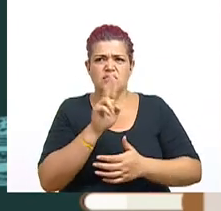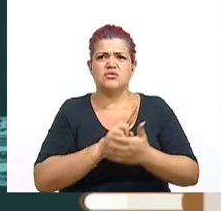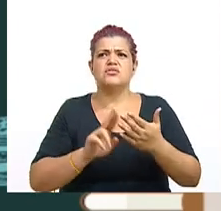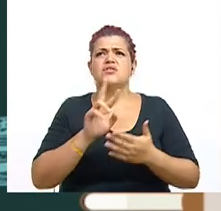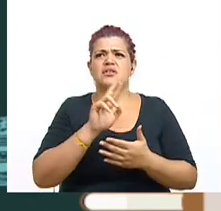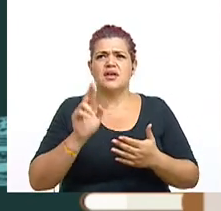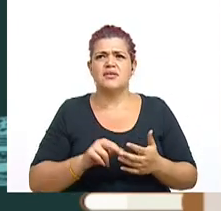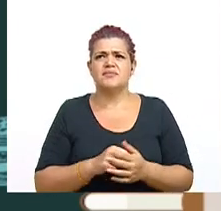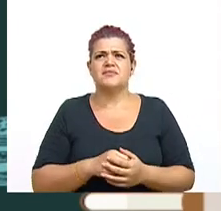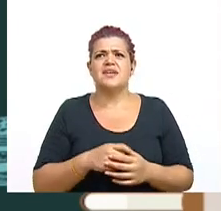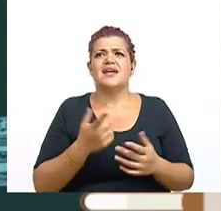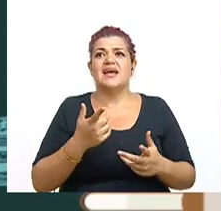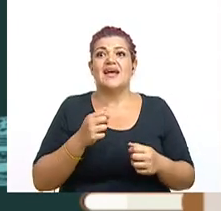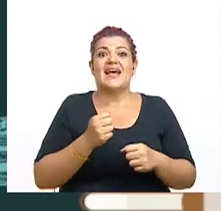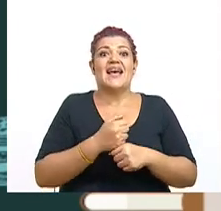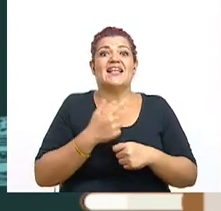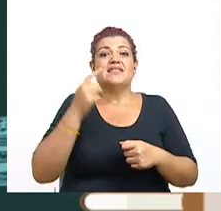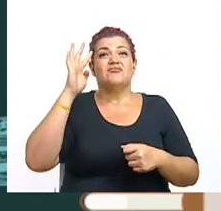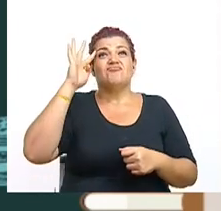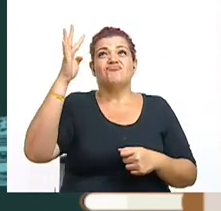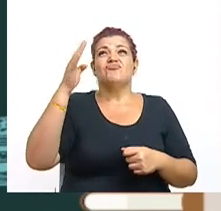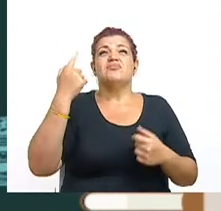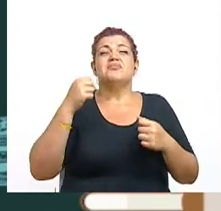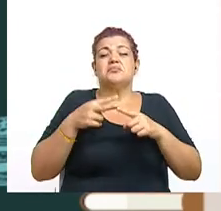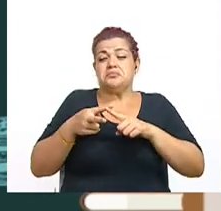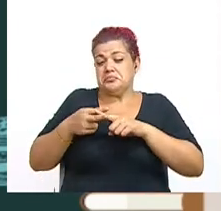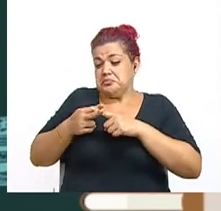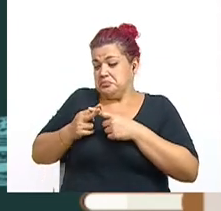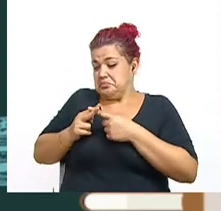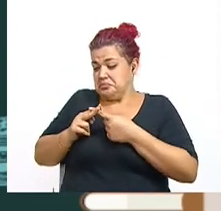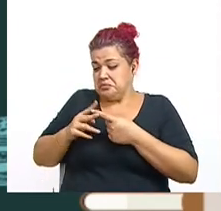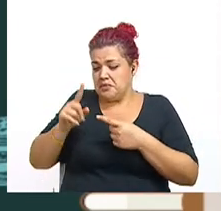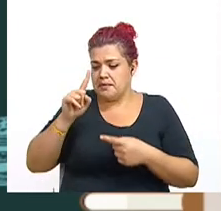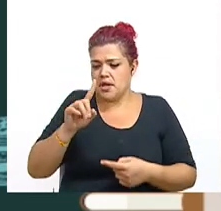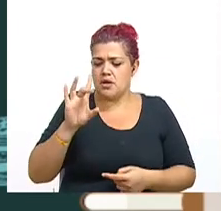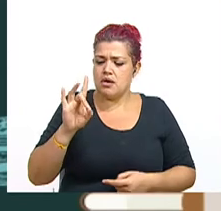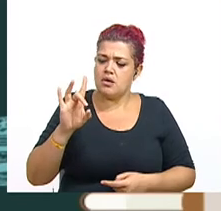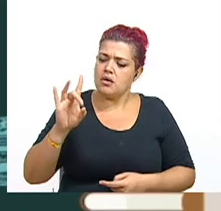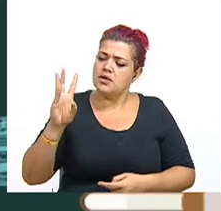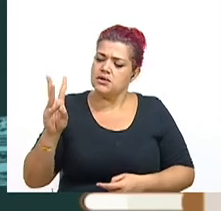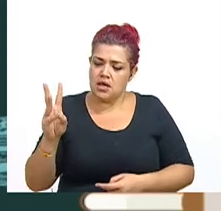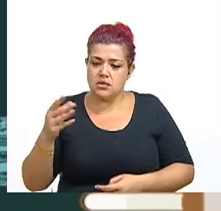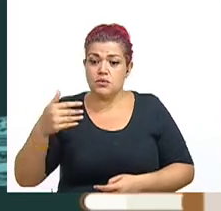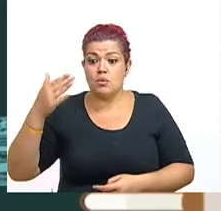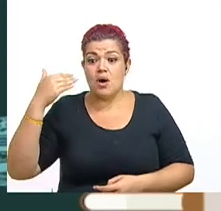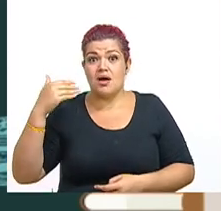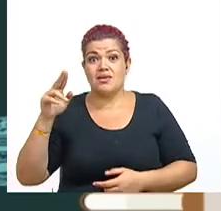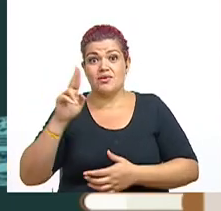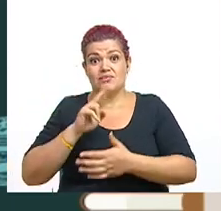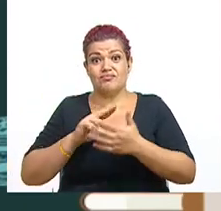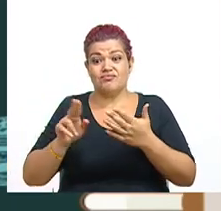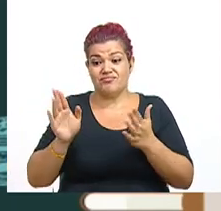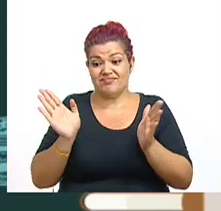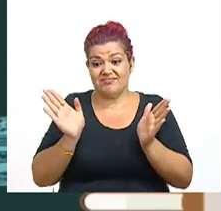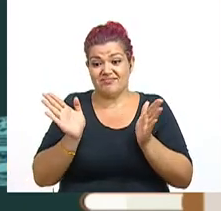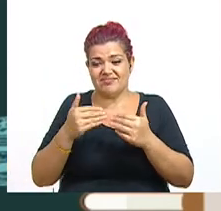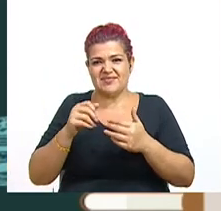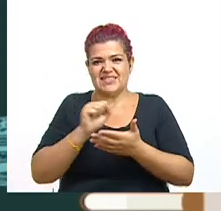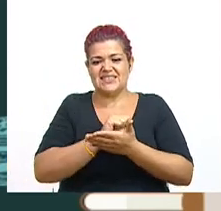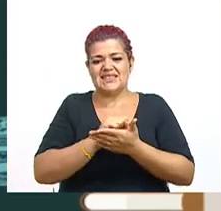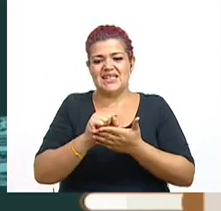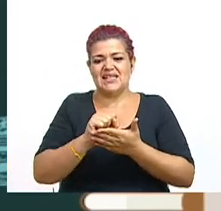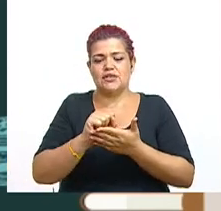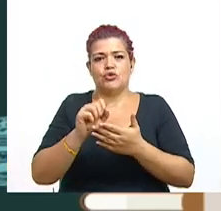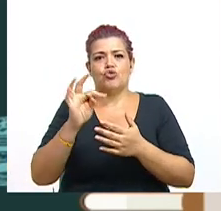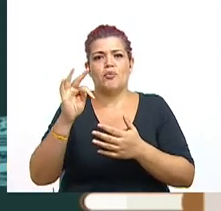La idea de la creación de la UCR tuvo su génesis en 1886, cuando las antiguas puertas de la Universidad de Santo